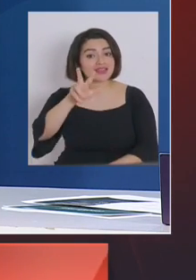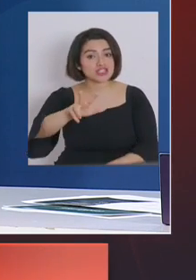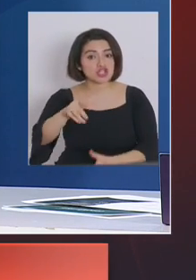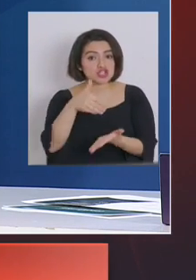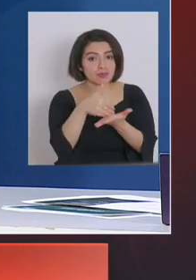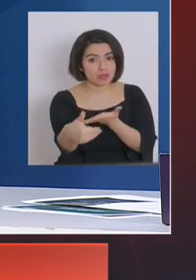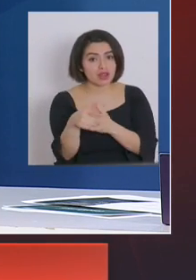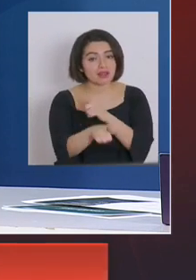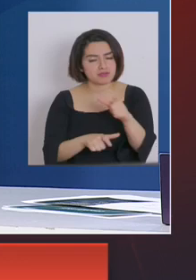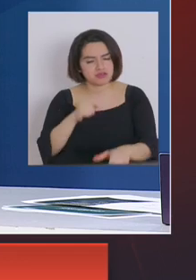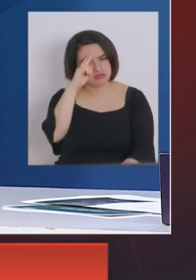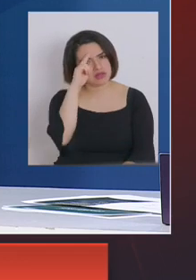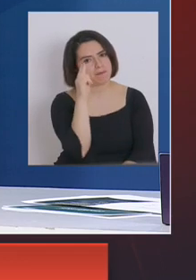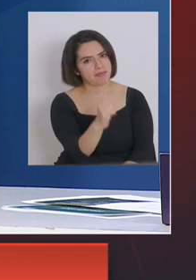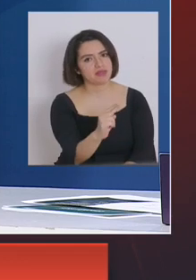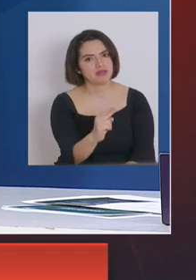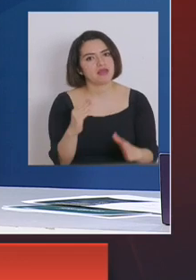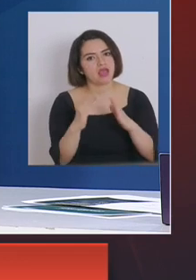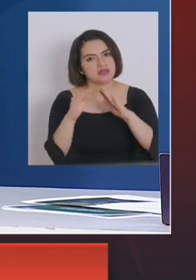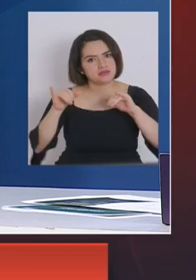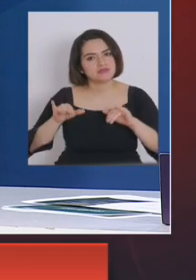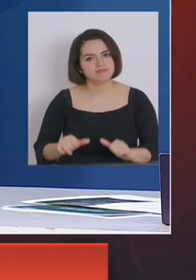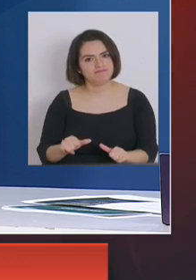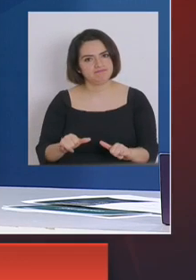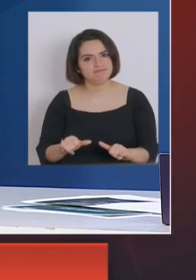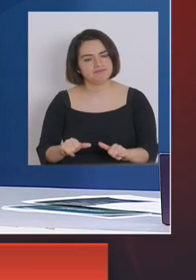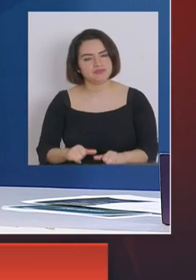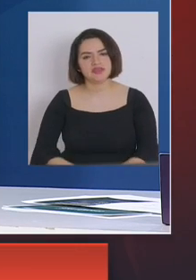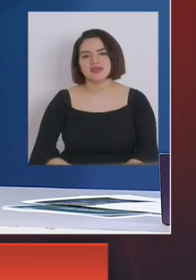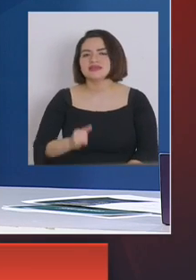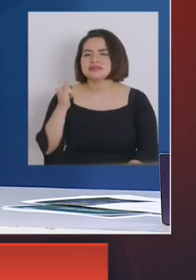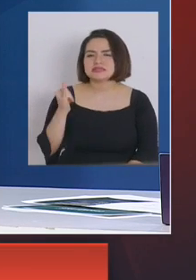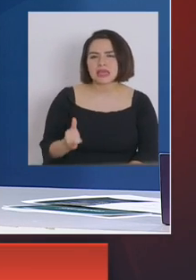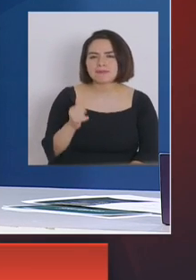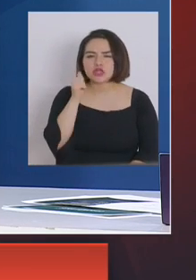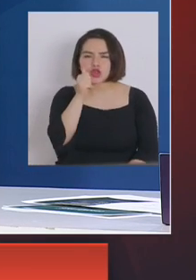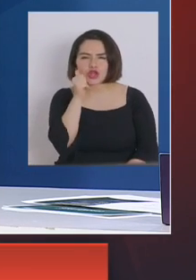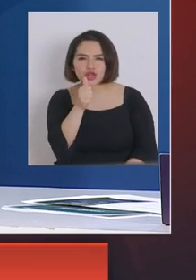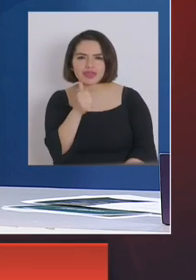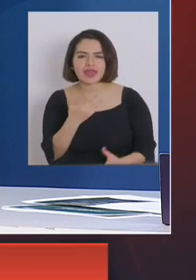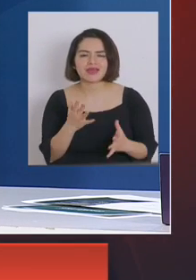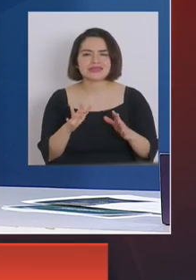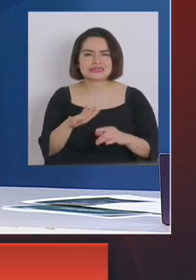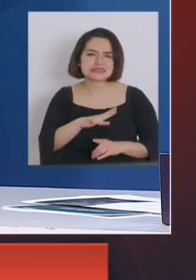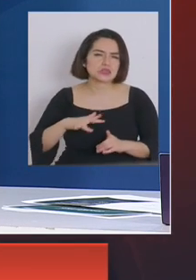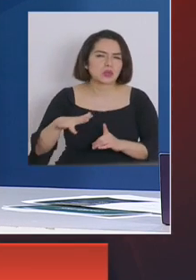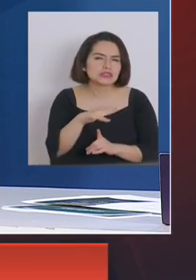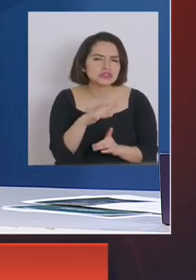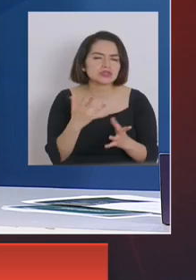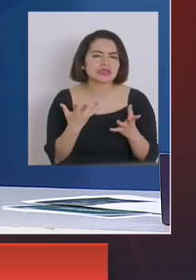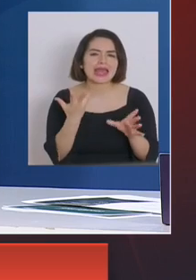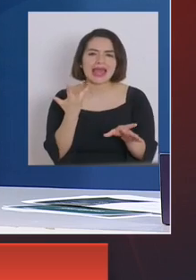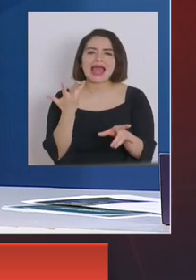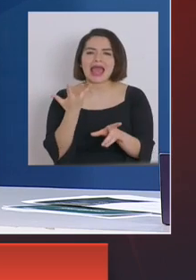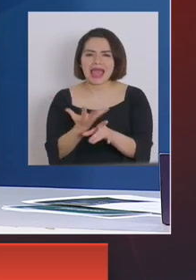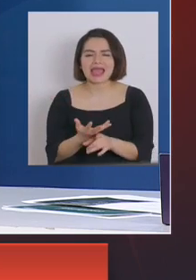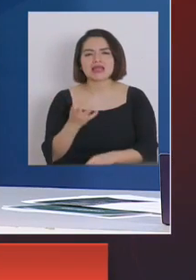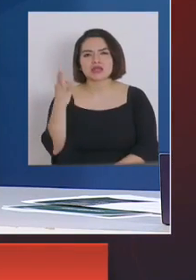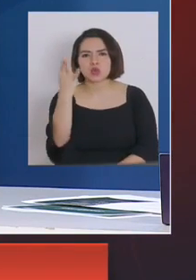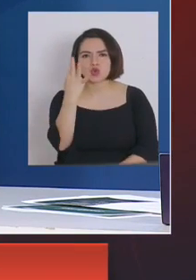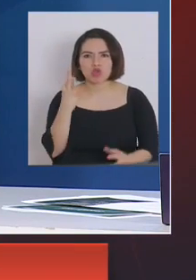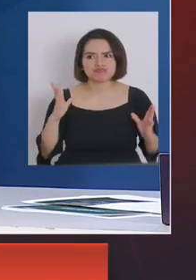de chilenos respetan el toque de queda. Siempre, todos los días encontramos situaciones particulares donde hay estas